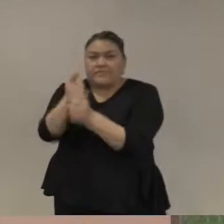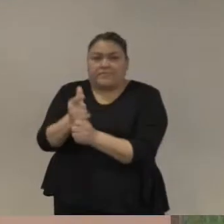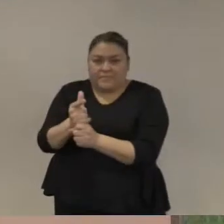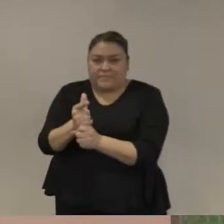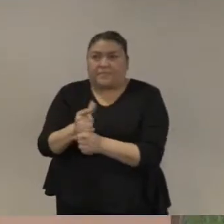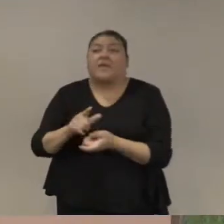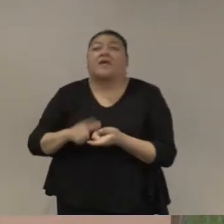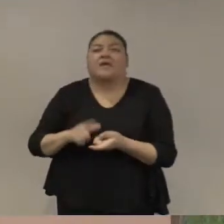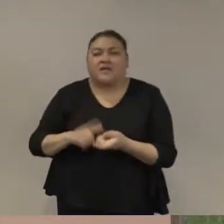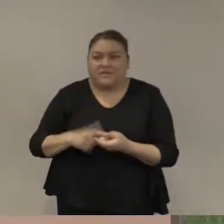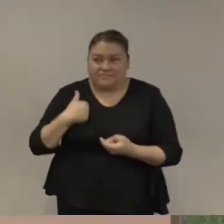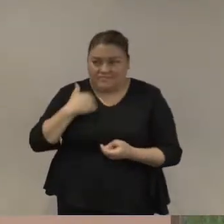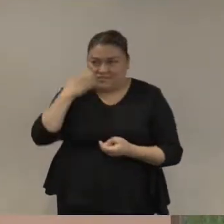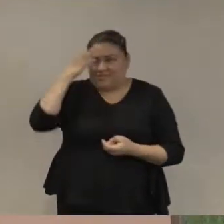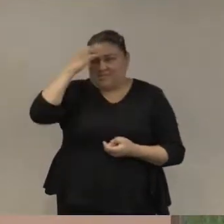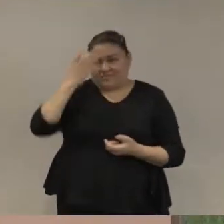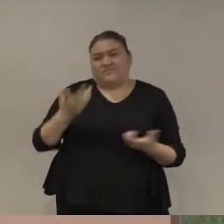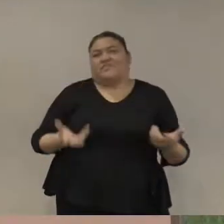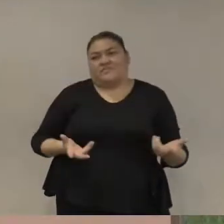no sabe a donde va a llevar